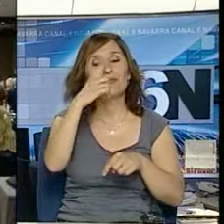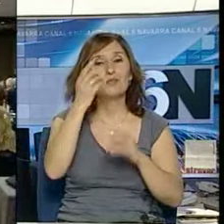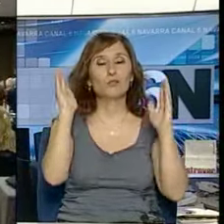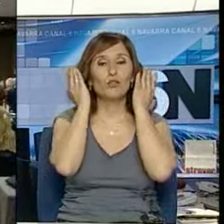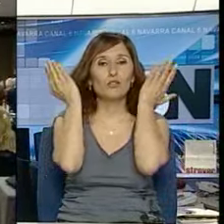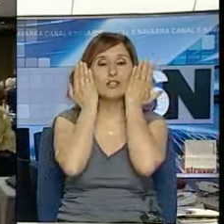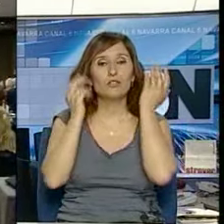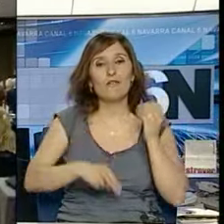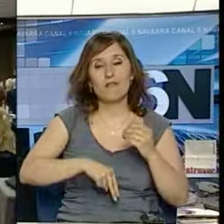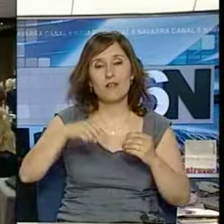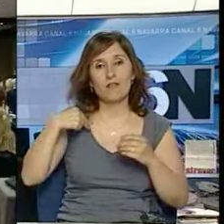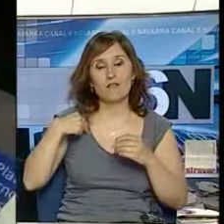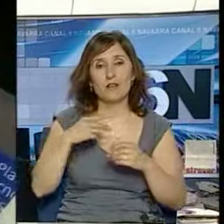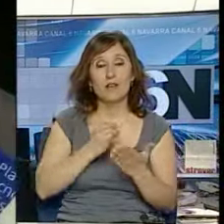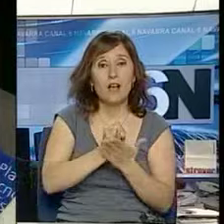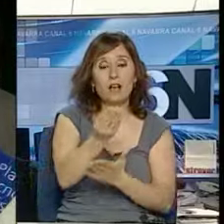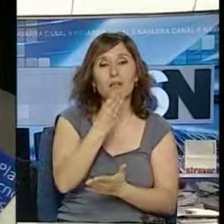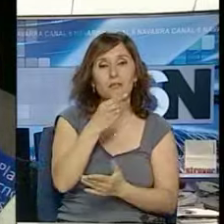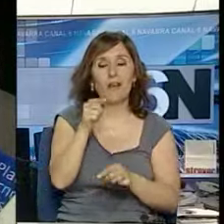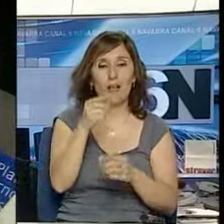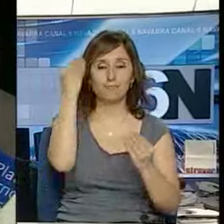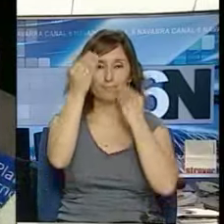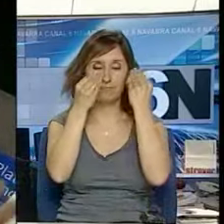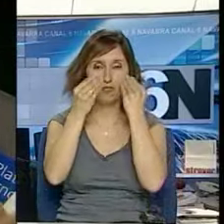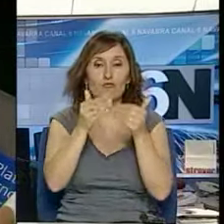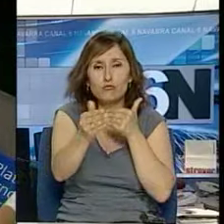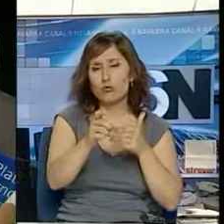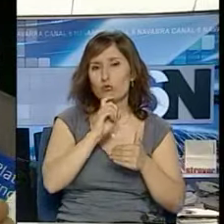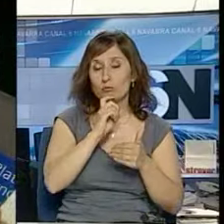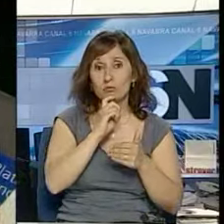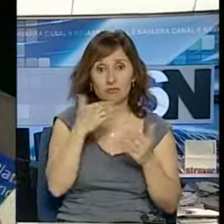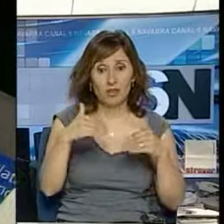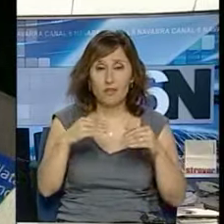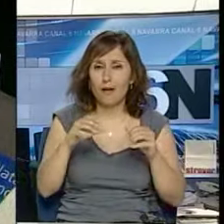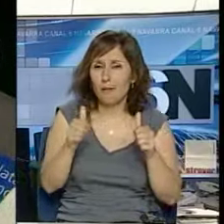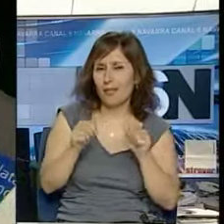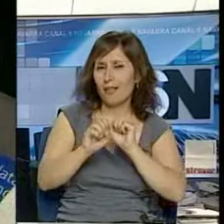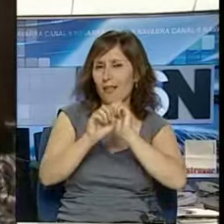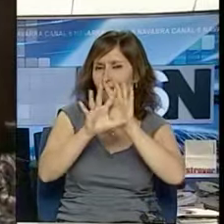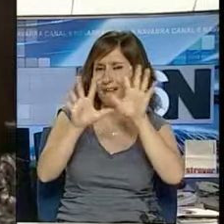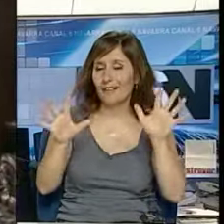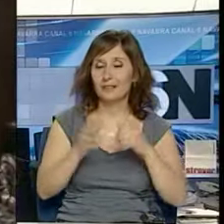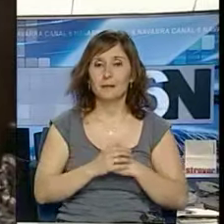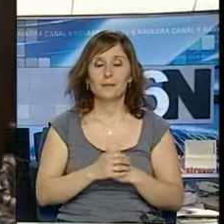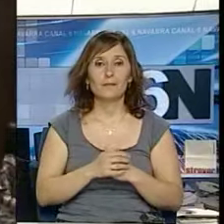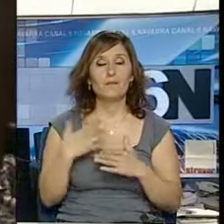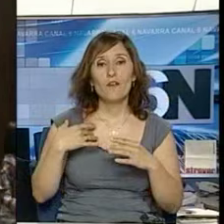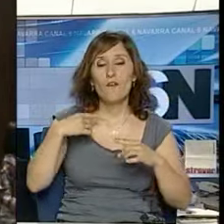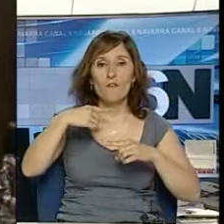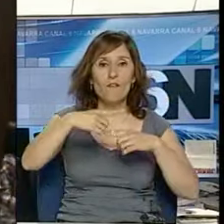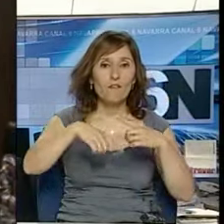respuesta en el primer Congreso Nacional de Agroalimentación. Las claves de futuro comienzan ya a estar claras. Cada vez las familias